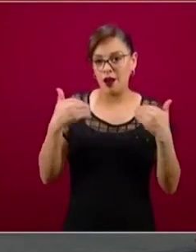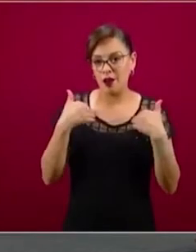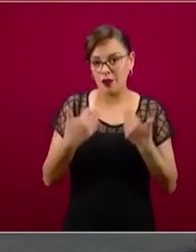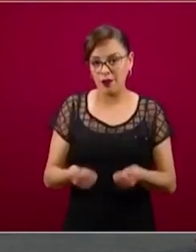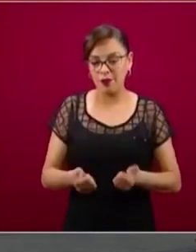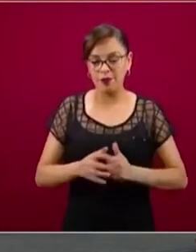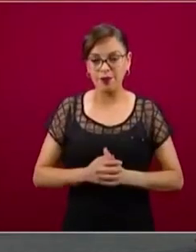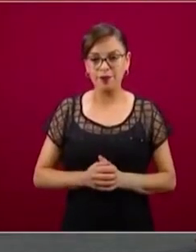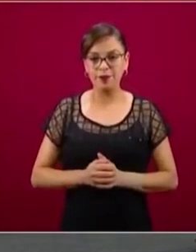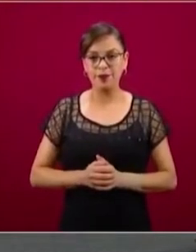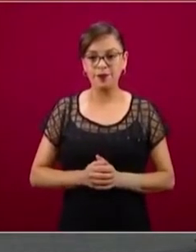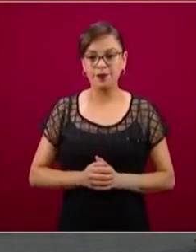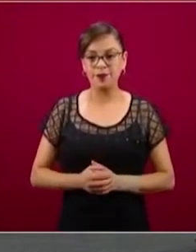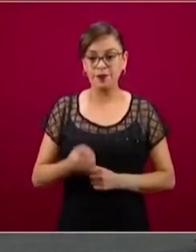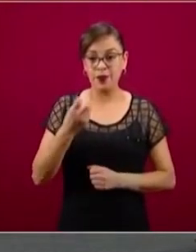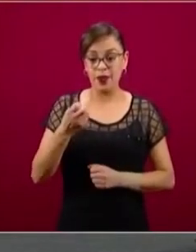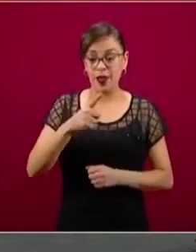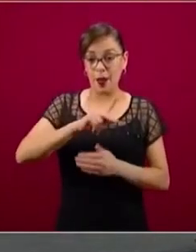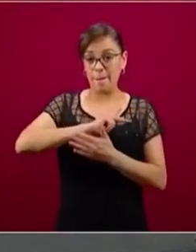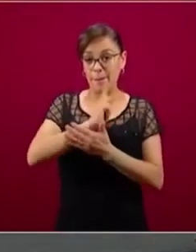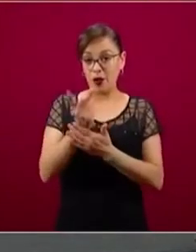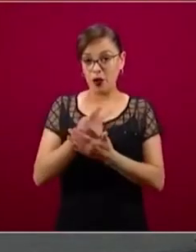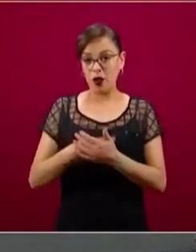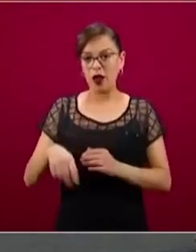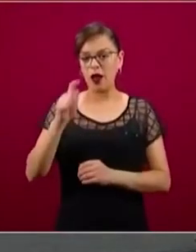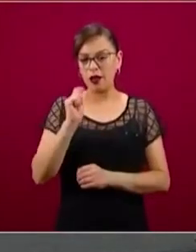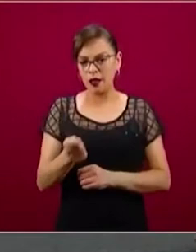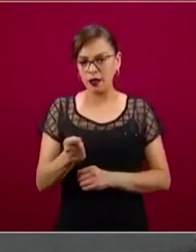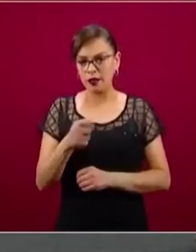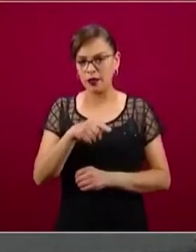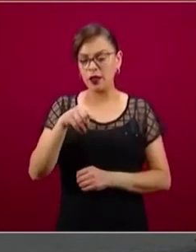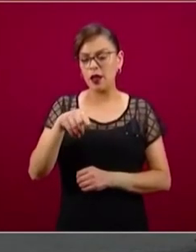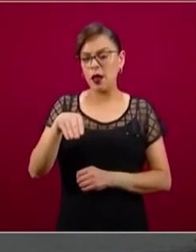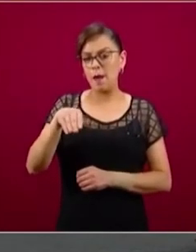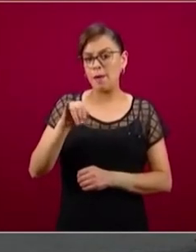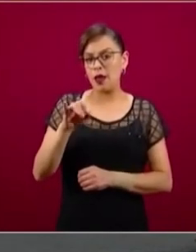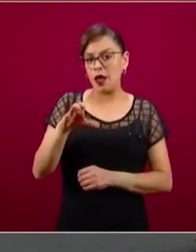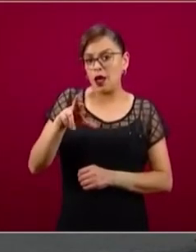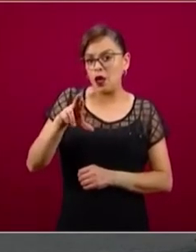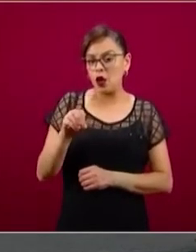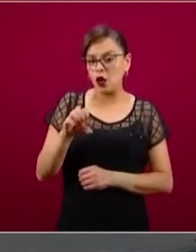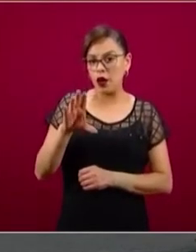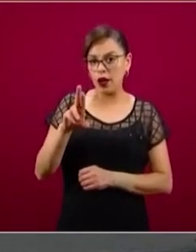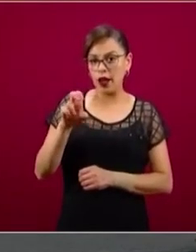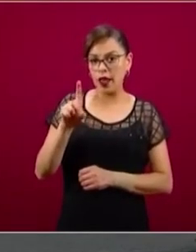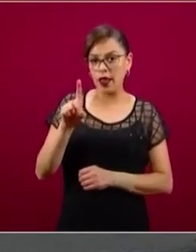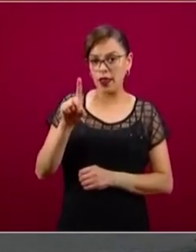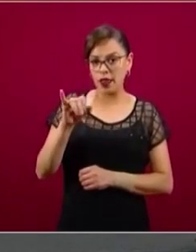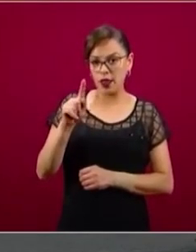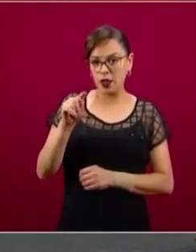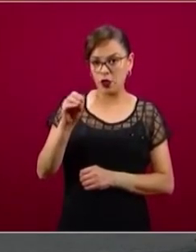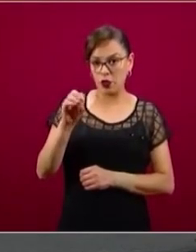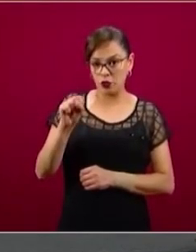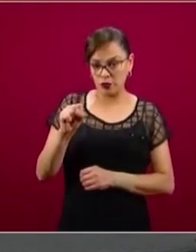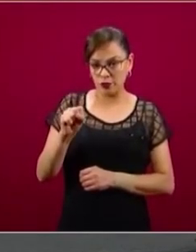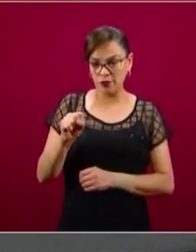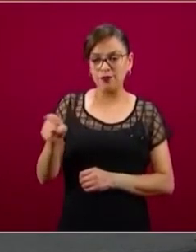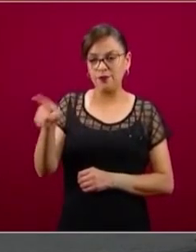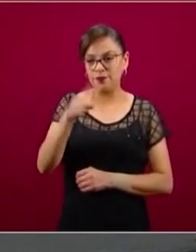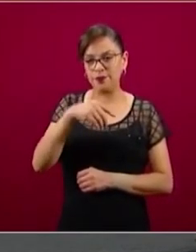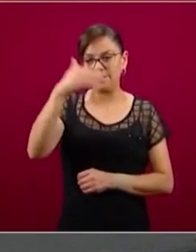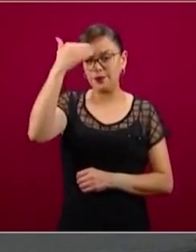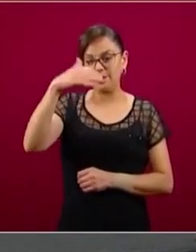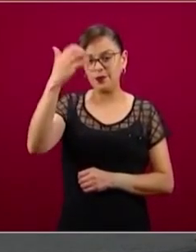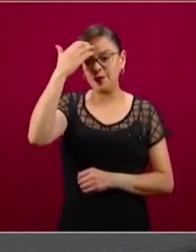Para recordarles, este programa de microcréditos para el bienestar, como es su nombre oficial, mejor conocido como las tandas para el